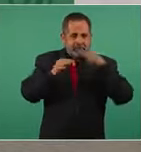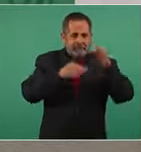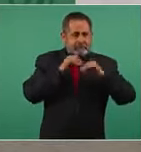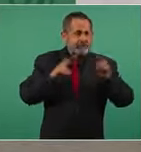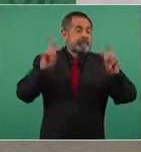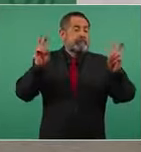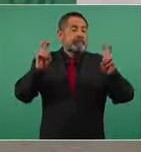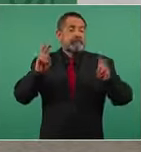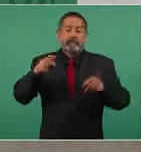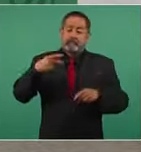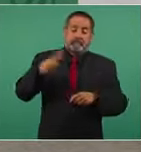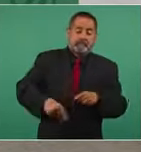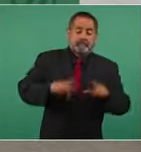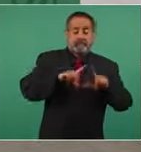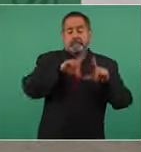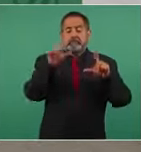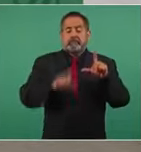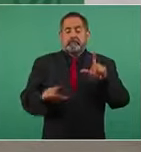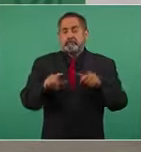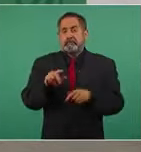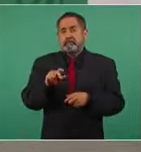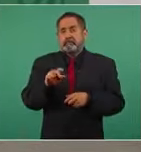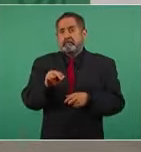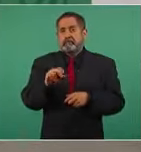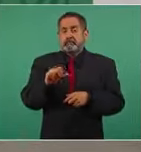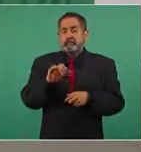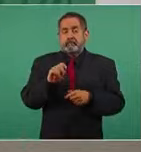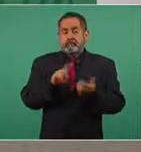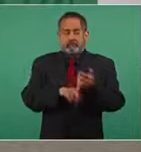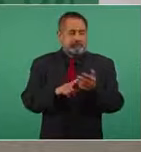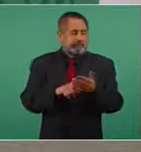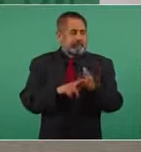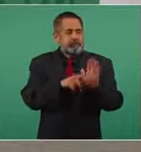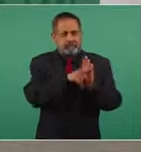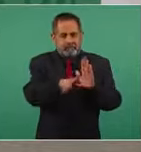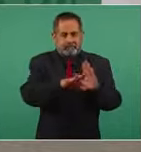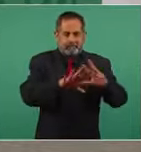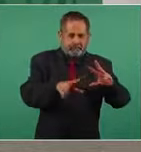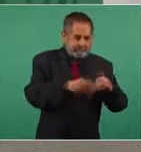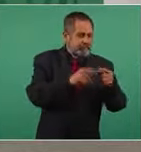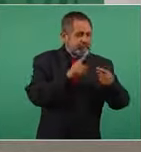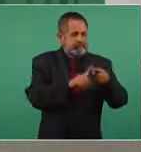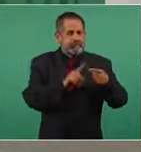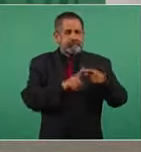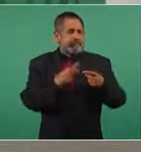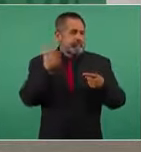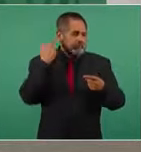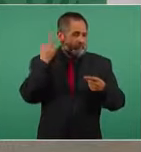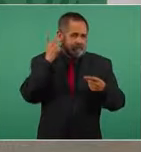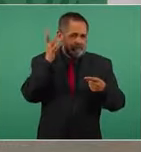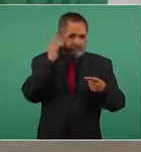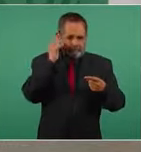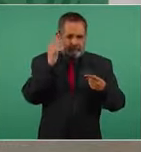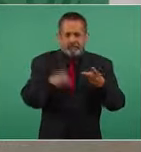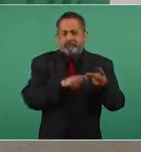nacionales sumen periódicos estaciones de radio